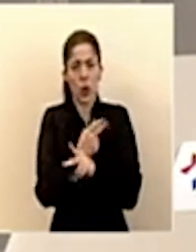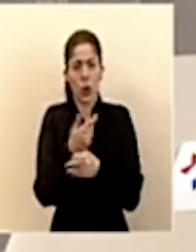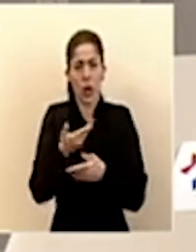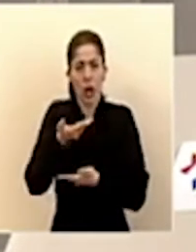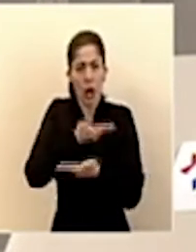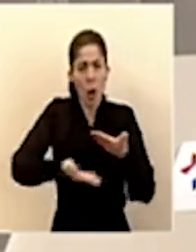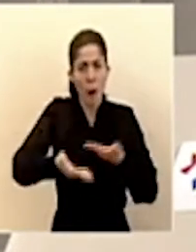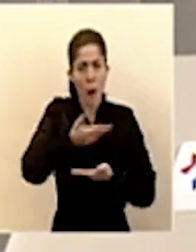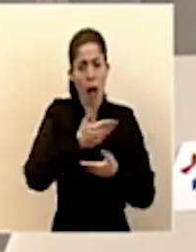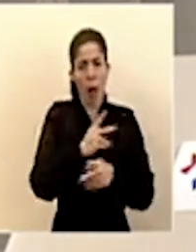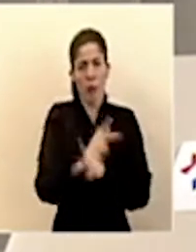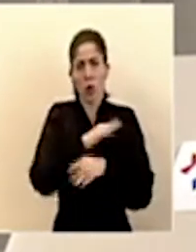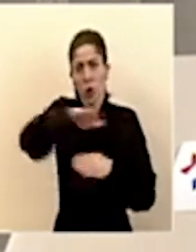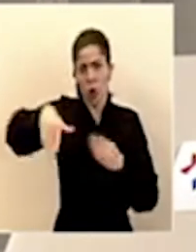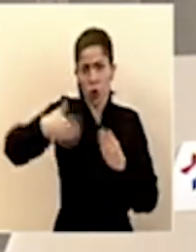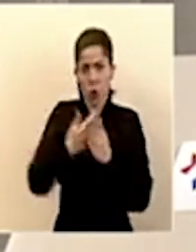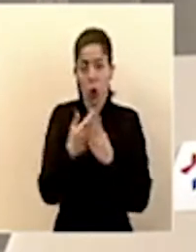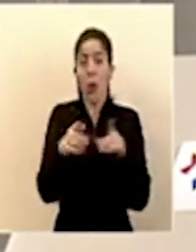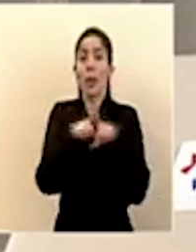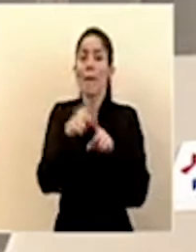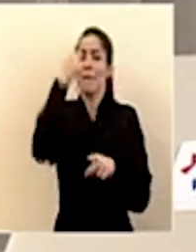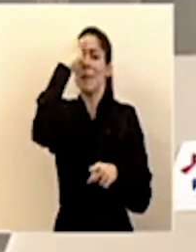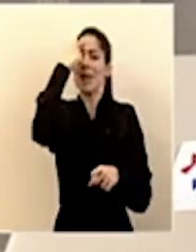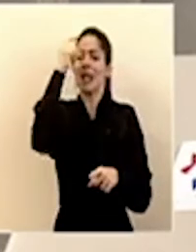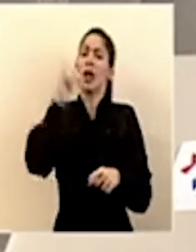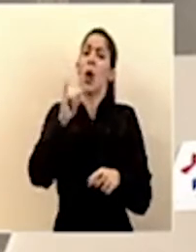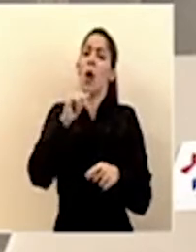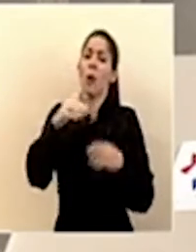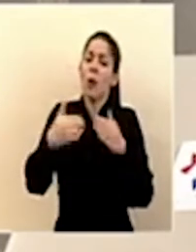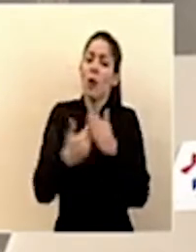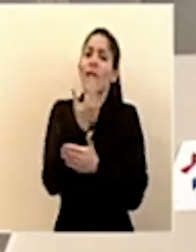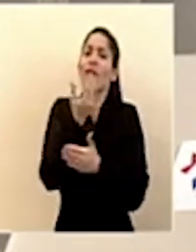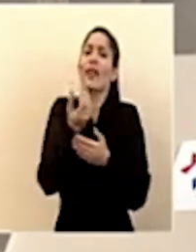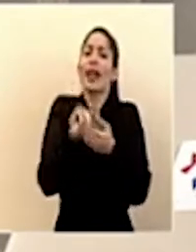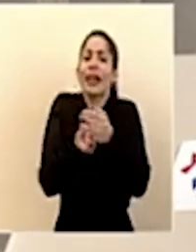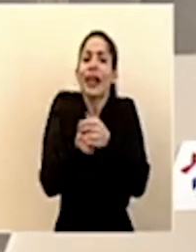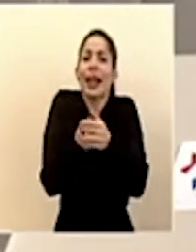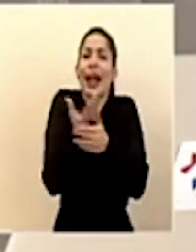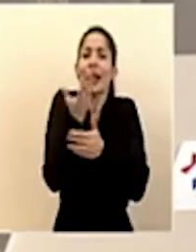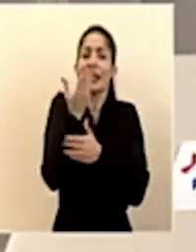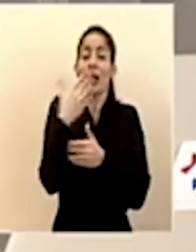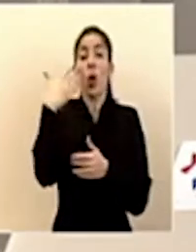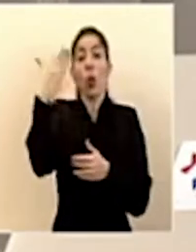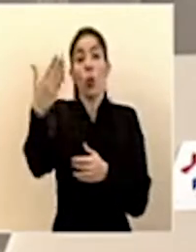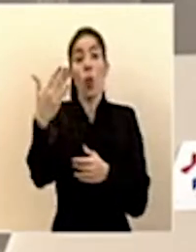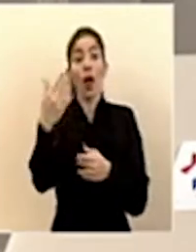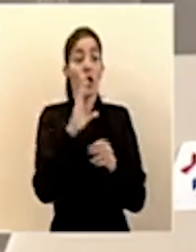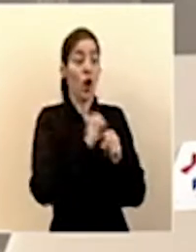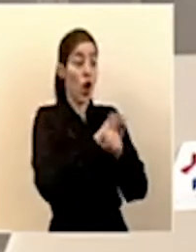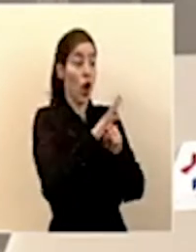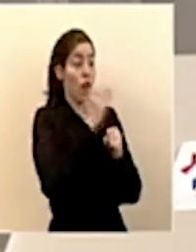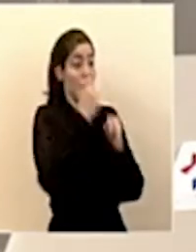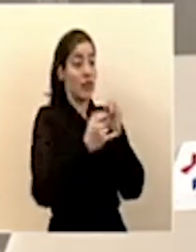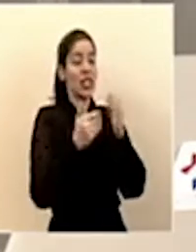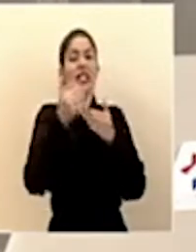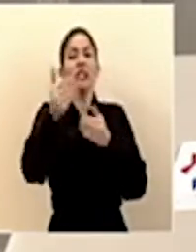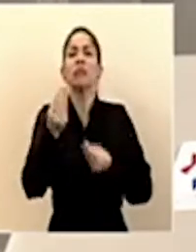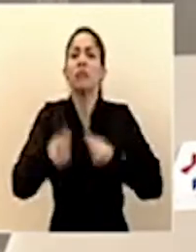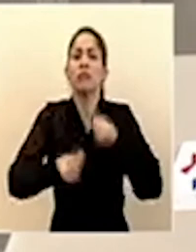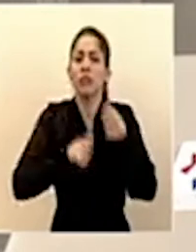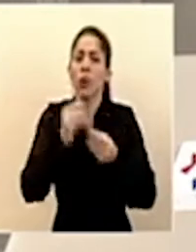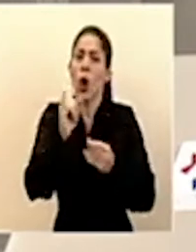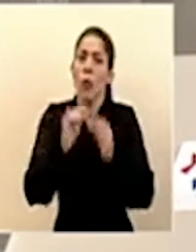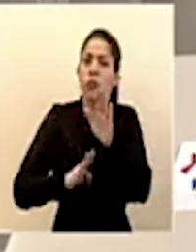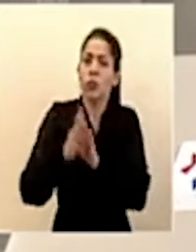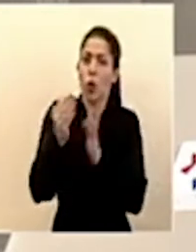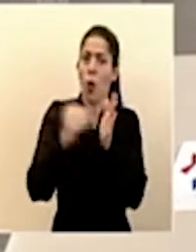también cómo pensar ese despegue, ese renacer que será una vez que pasemos el COVID. Que tenemos que llegar ahí